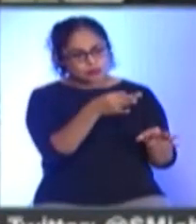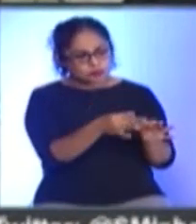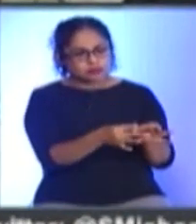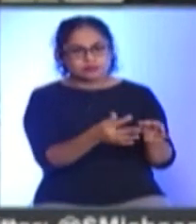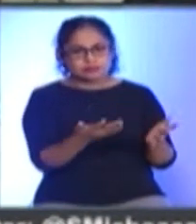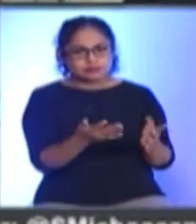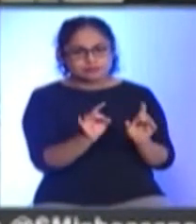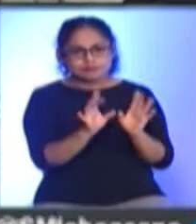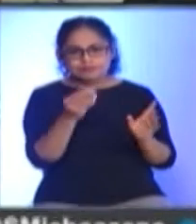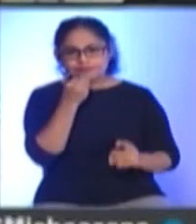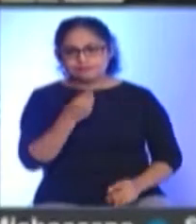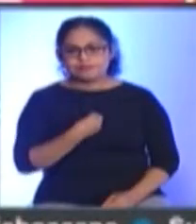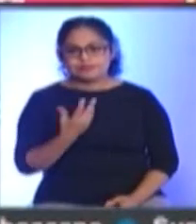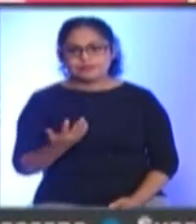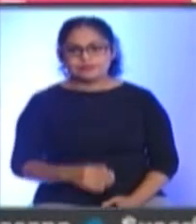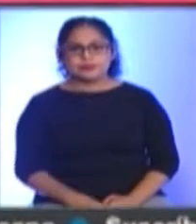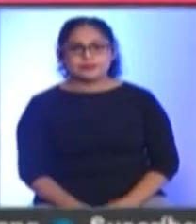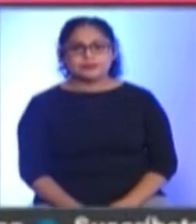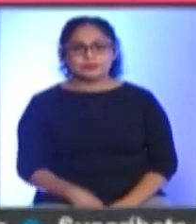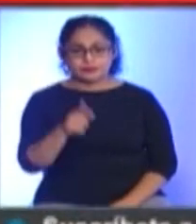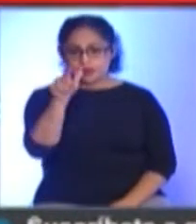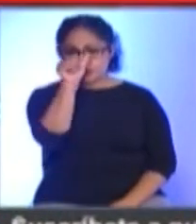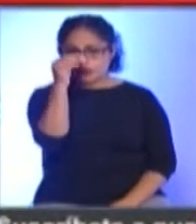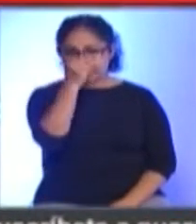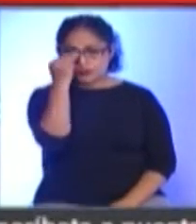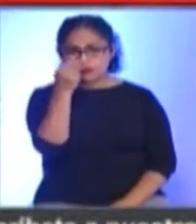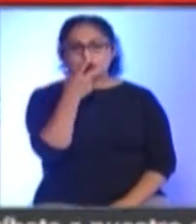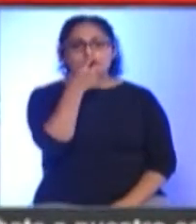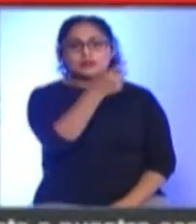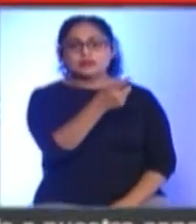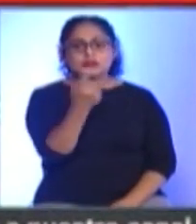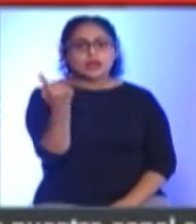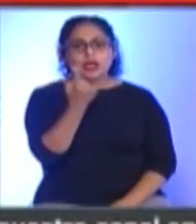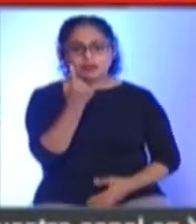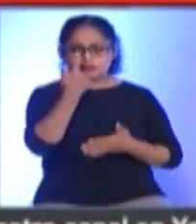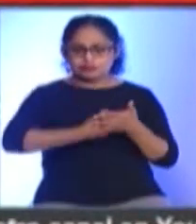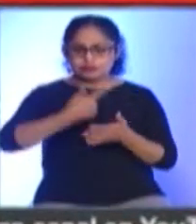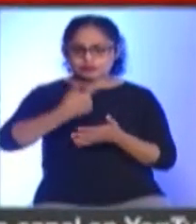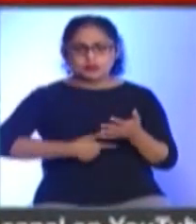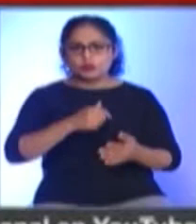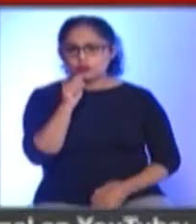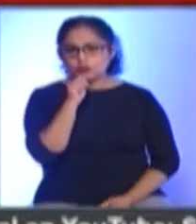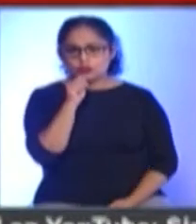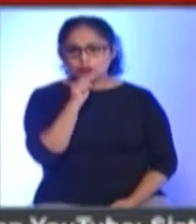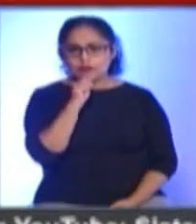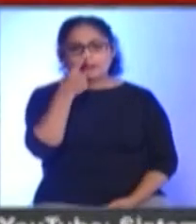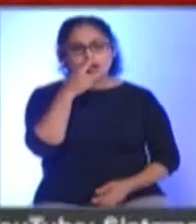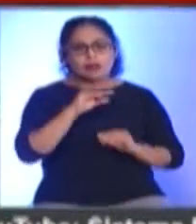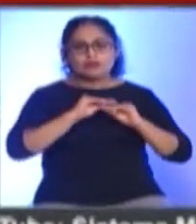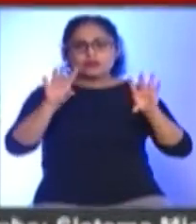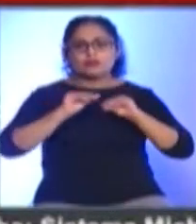infuncional Martínez Alcázar, señaló que no se ha contabilizado la inversión para llevar a cabo esta campaña